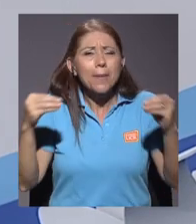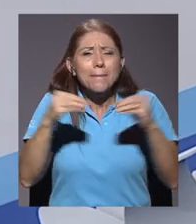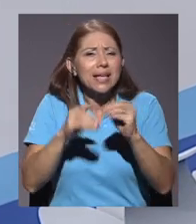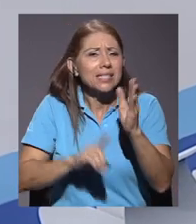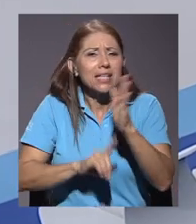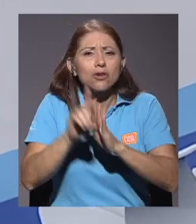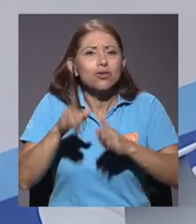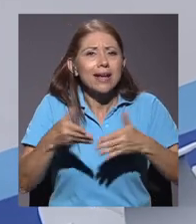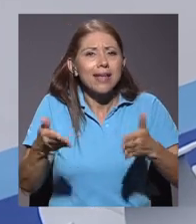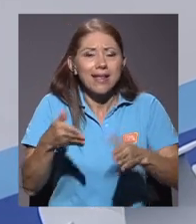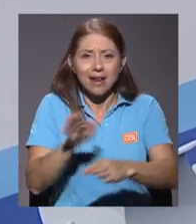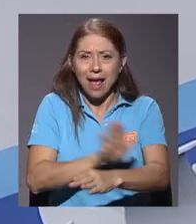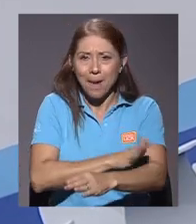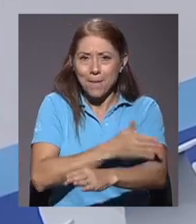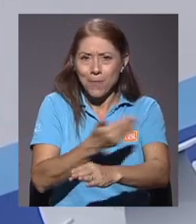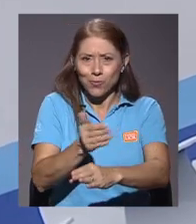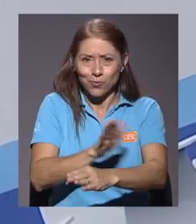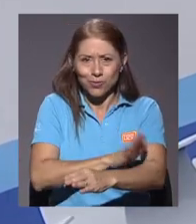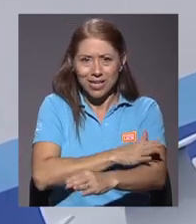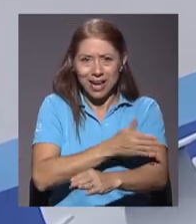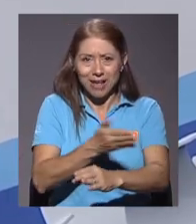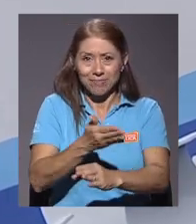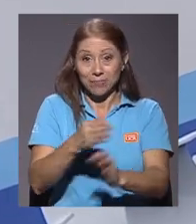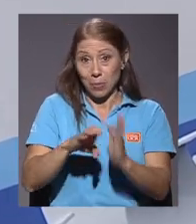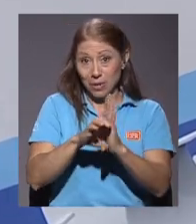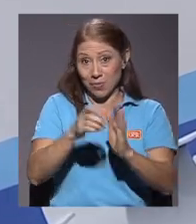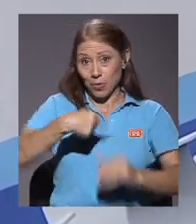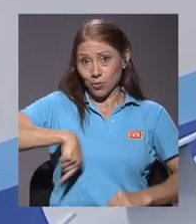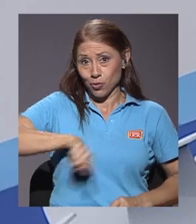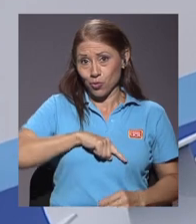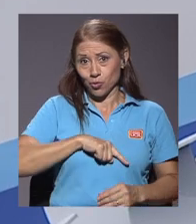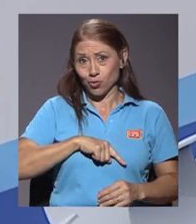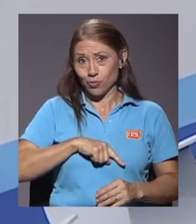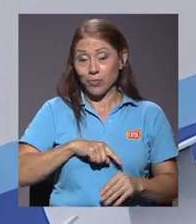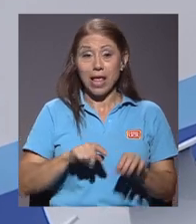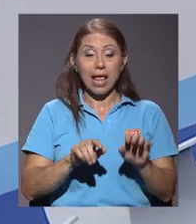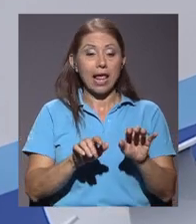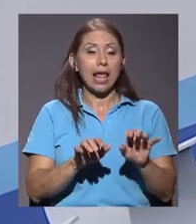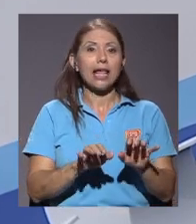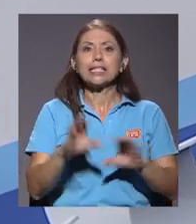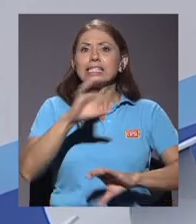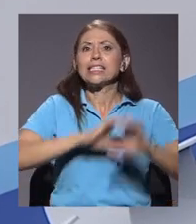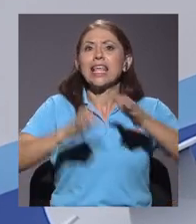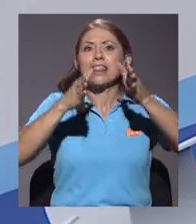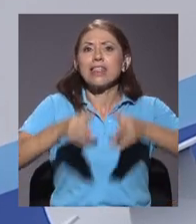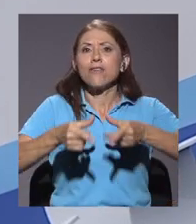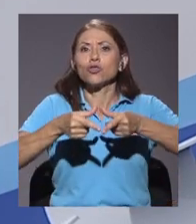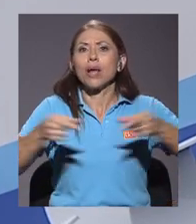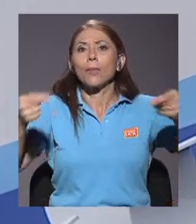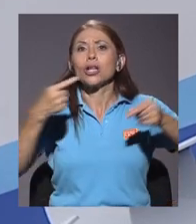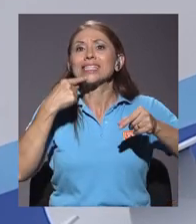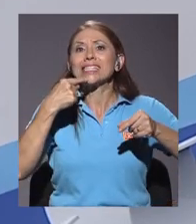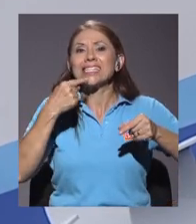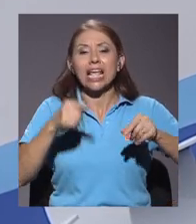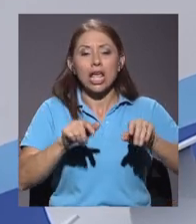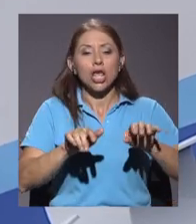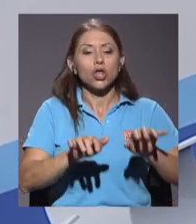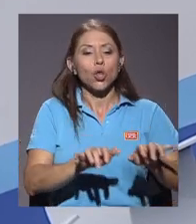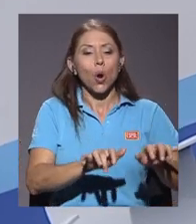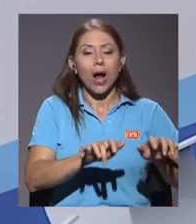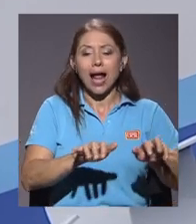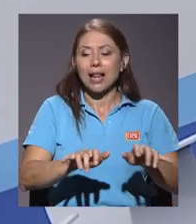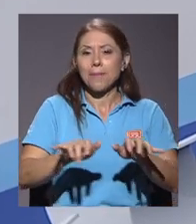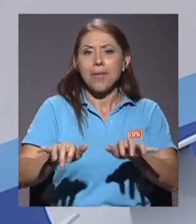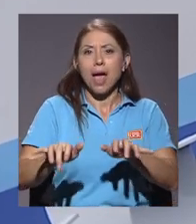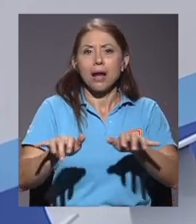la música, en el caso de nosotros, ¿verdad? Tocar el piano, lo dicen los científicos japoneses, es la